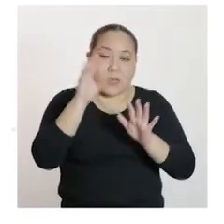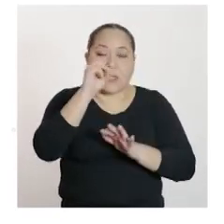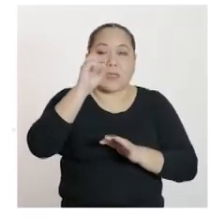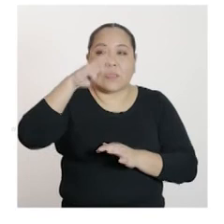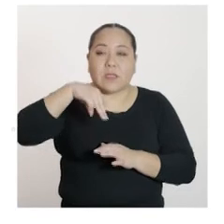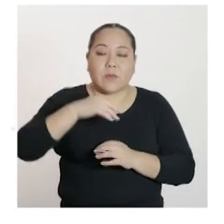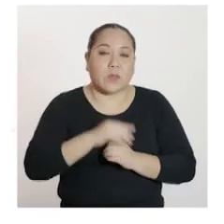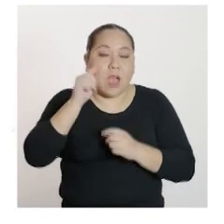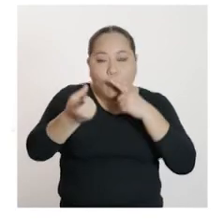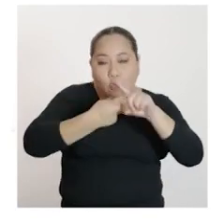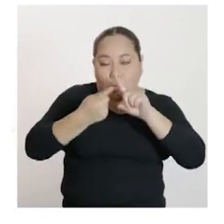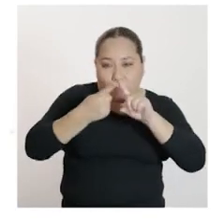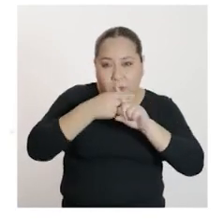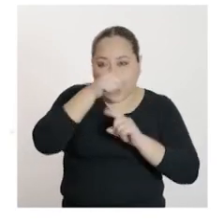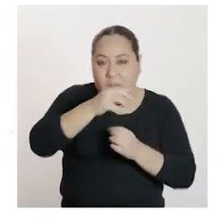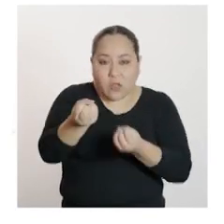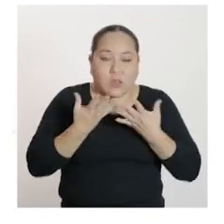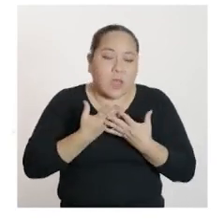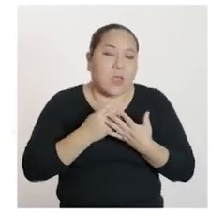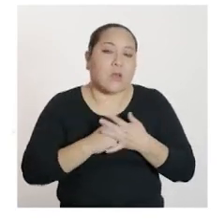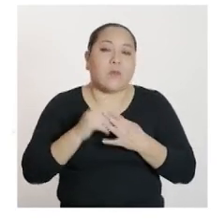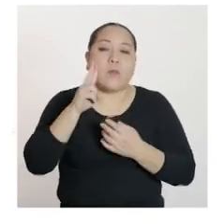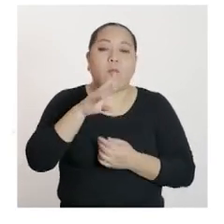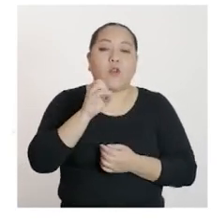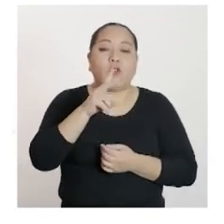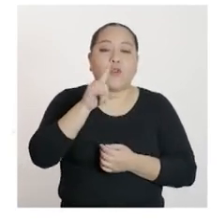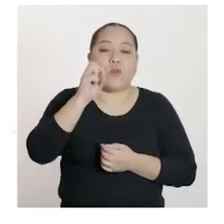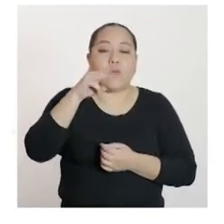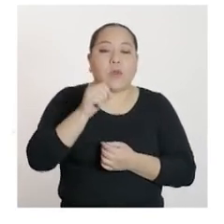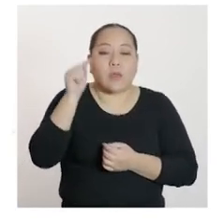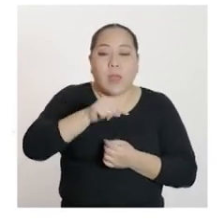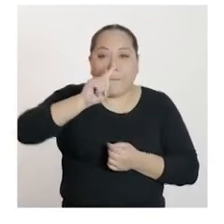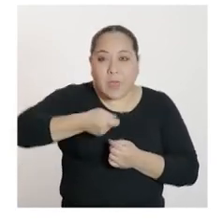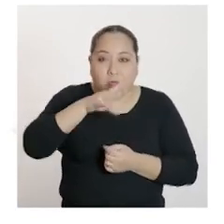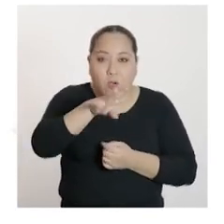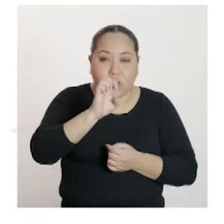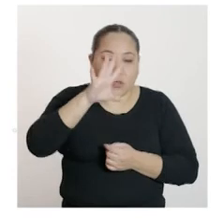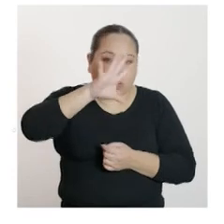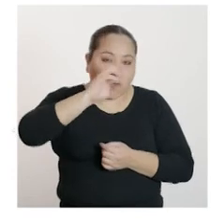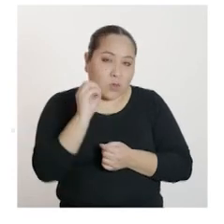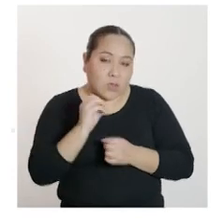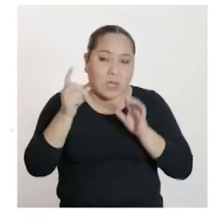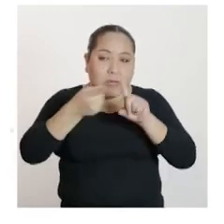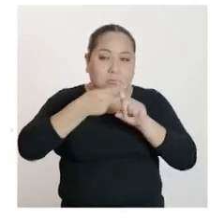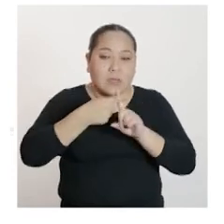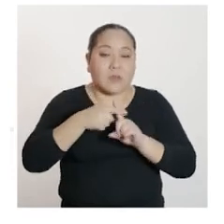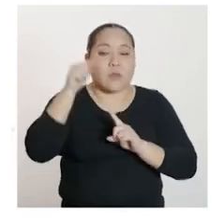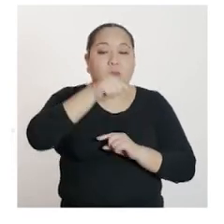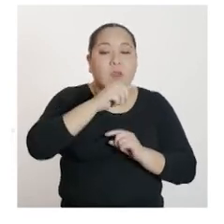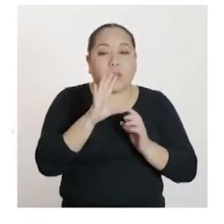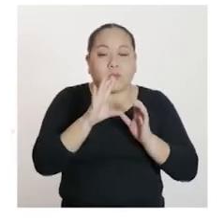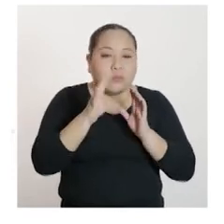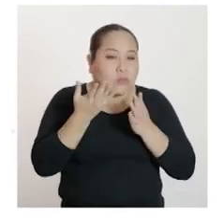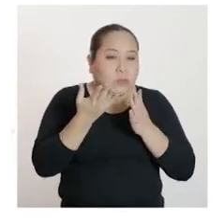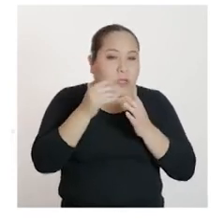que al multiplicarlos nos dan como volumen mil cuatrocientos centímetros al cubo. Y si uno de los lados de la base es